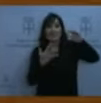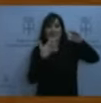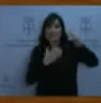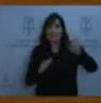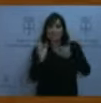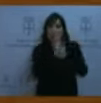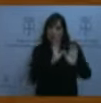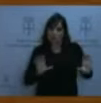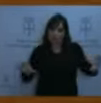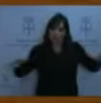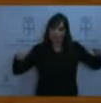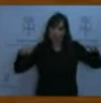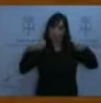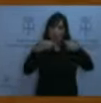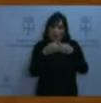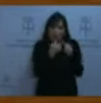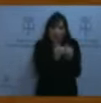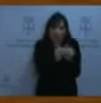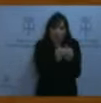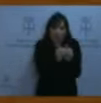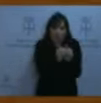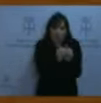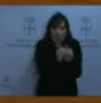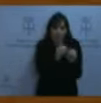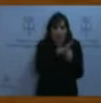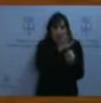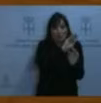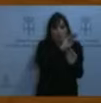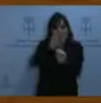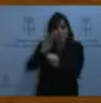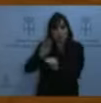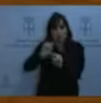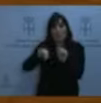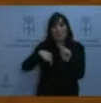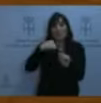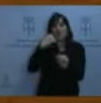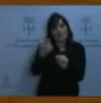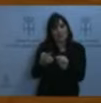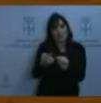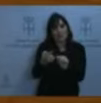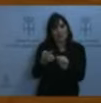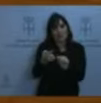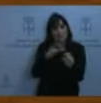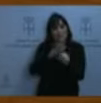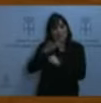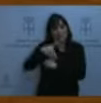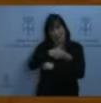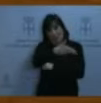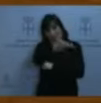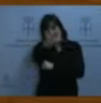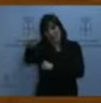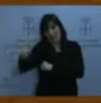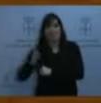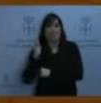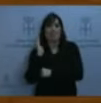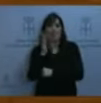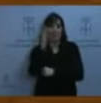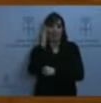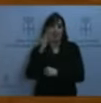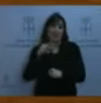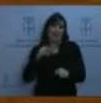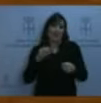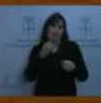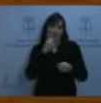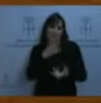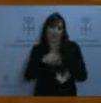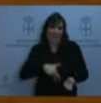sus distritos, debilitan, otro tanto, su influjo respecto del bien general de la patria. Laspar Melchor